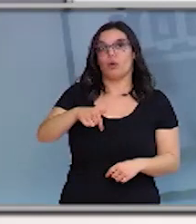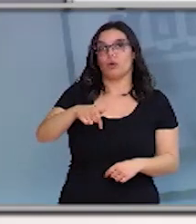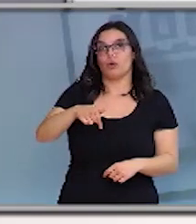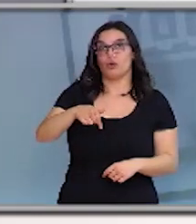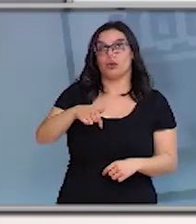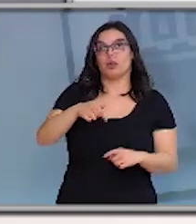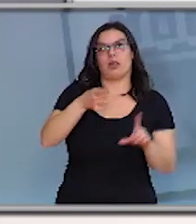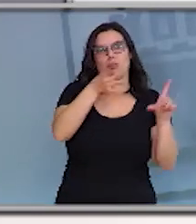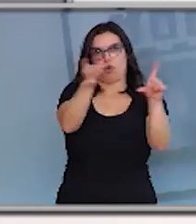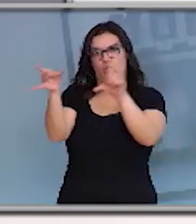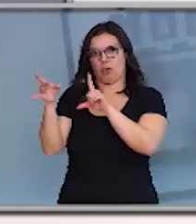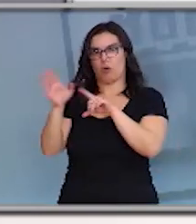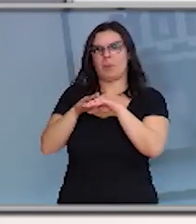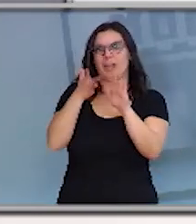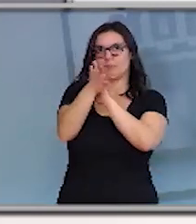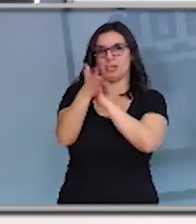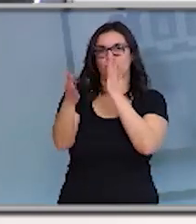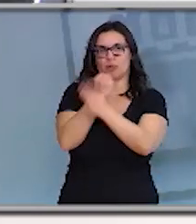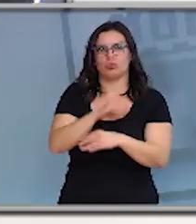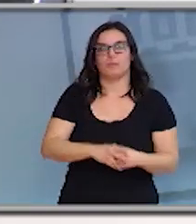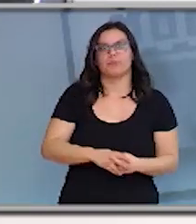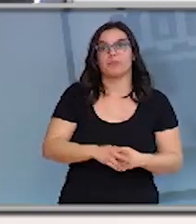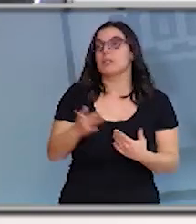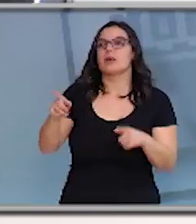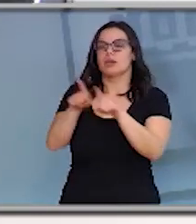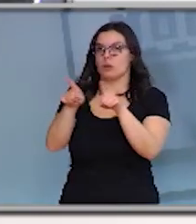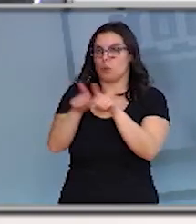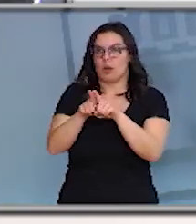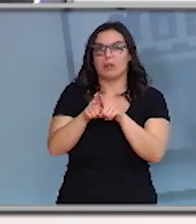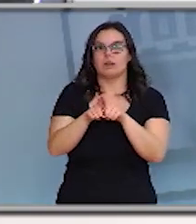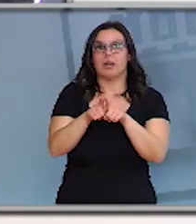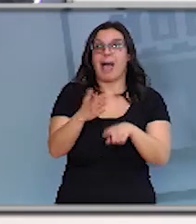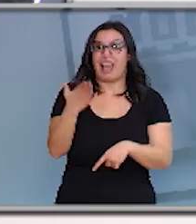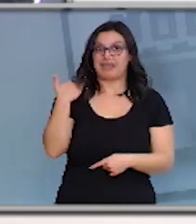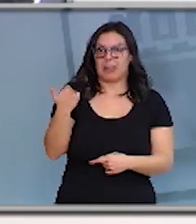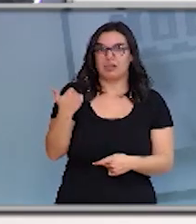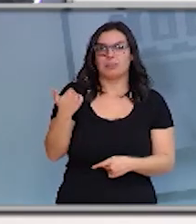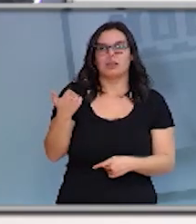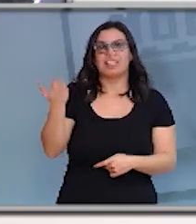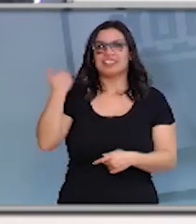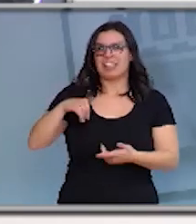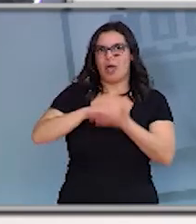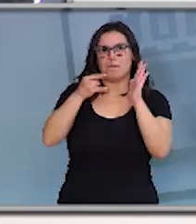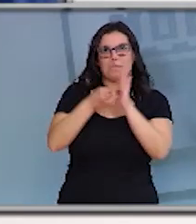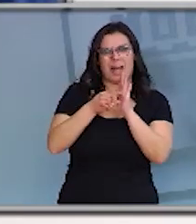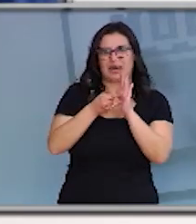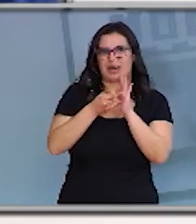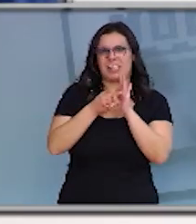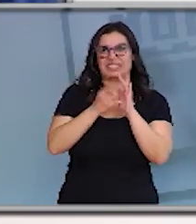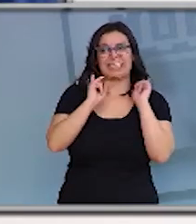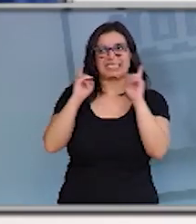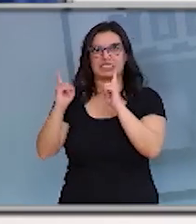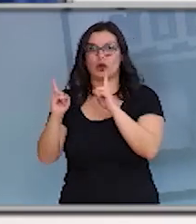vía online Pero en cualquier caso tienen que saber que ayer ya se entregaron todos los planes de contingencia de todas las